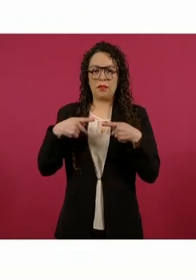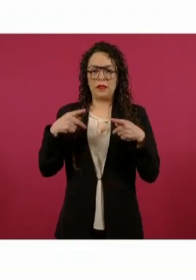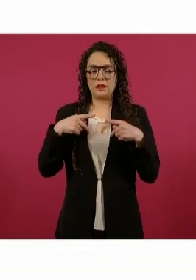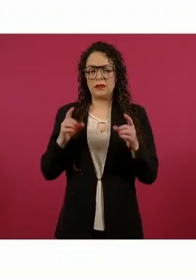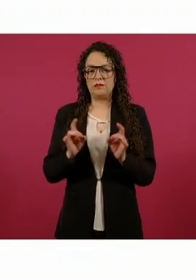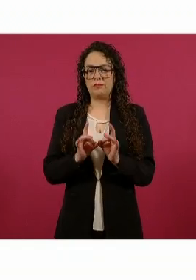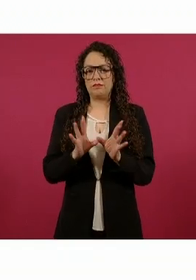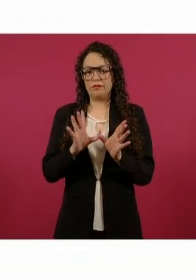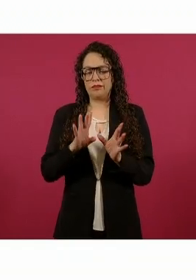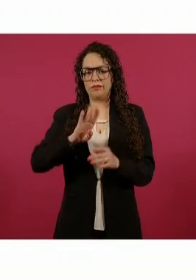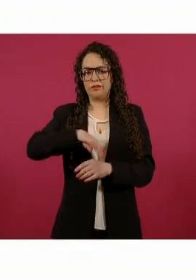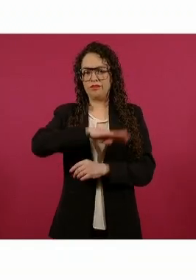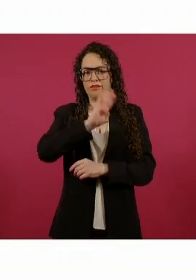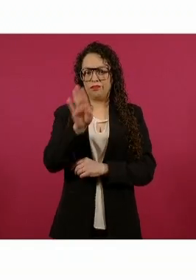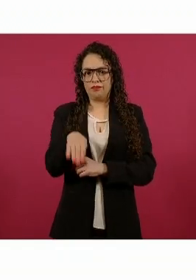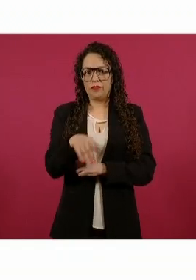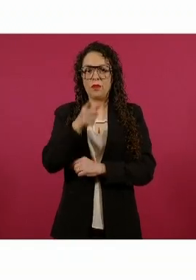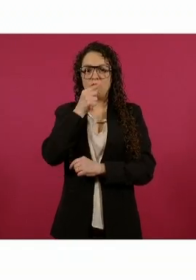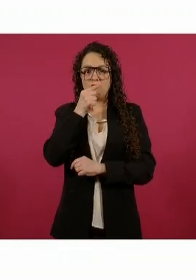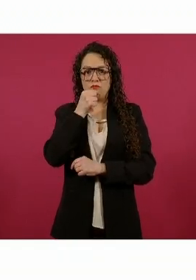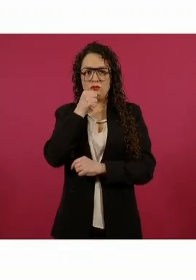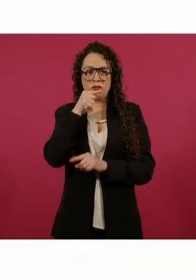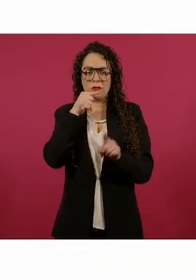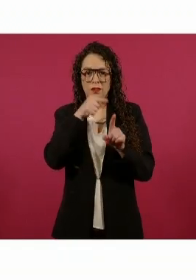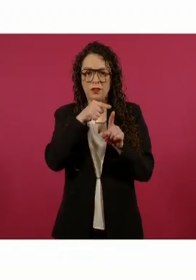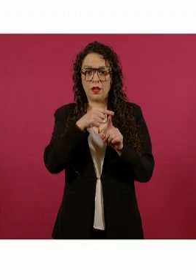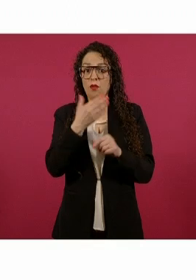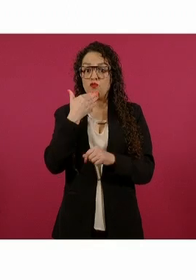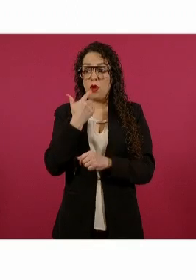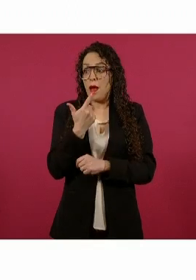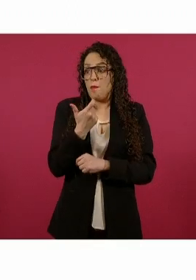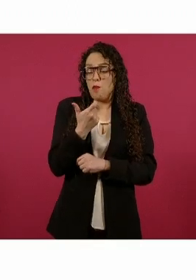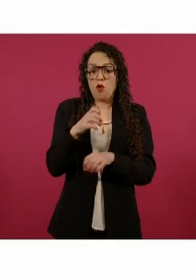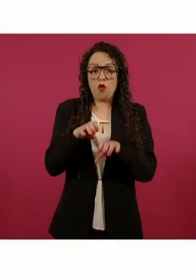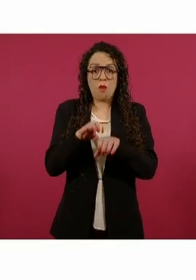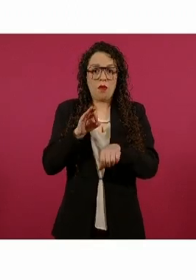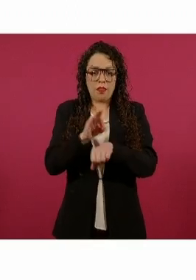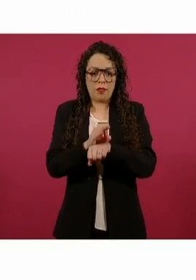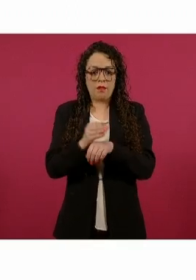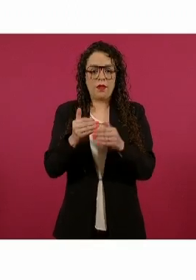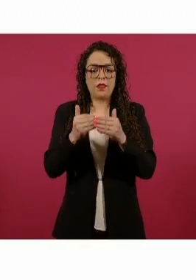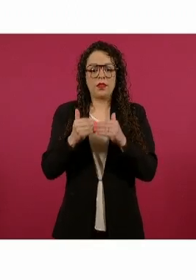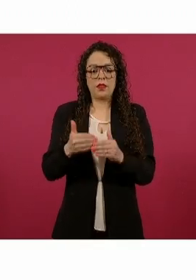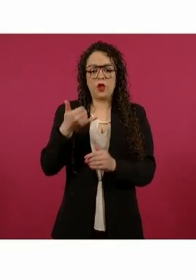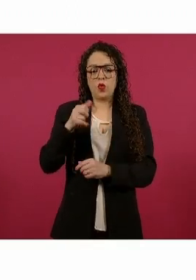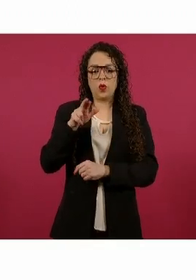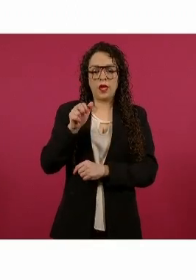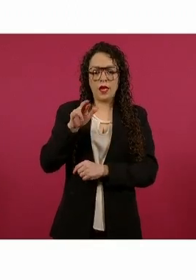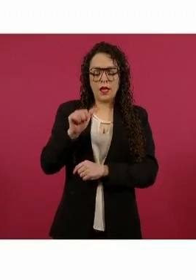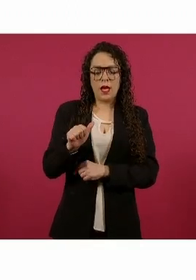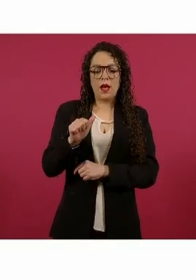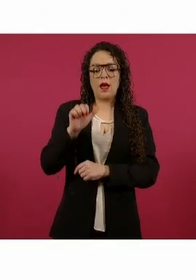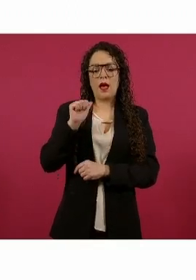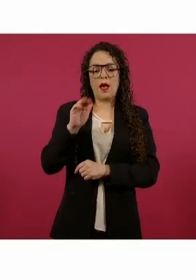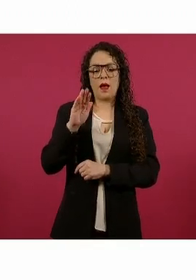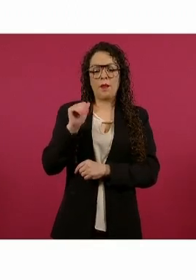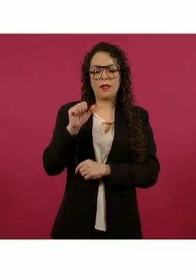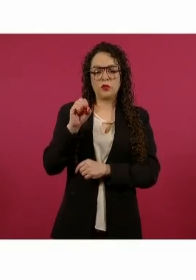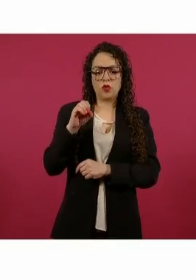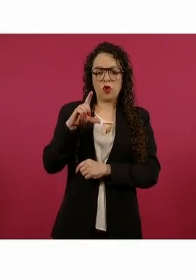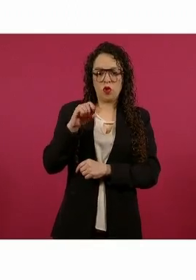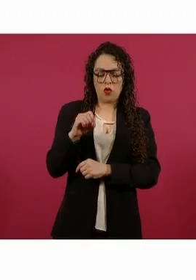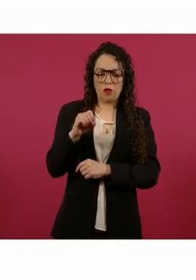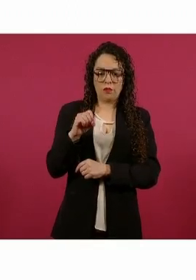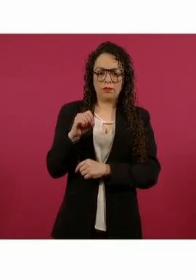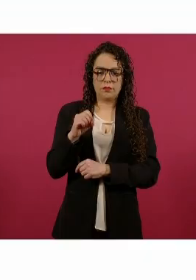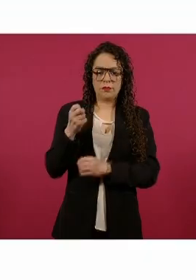estando desarmados. Y le siguen Yuriria, luego Abasolo, Tarimoro y Villagrán con uno. Pues sería